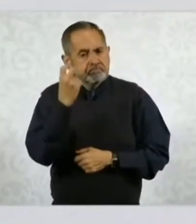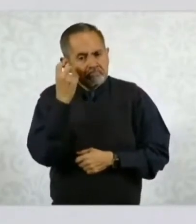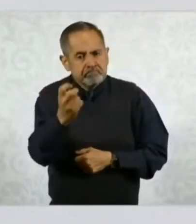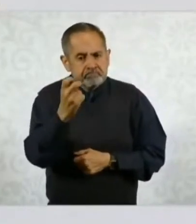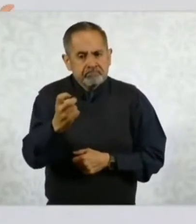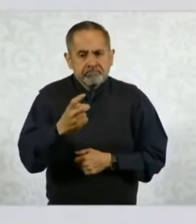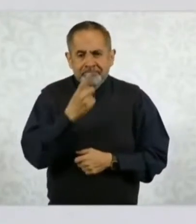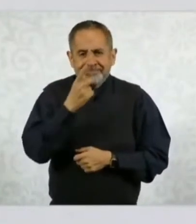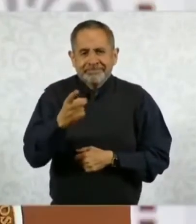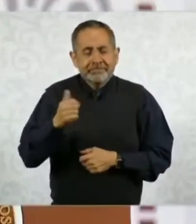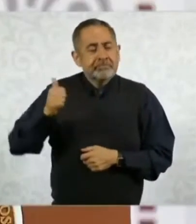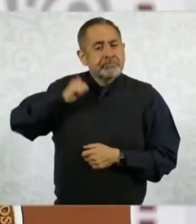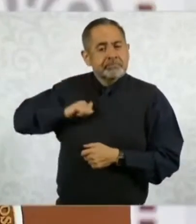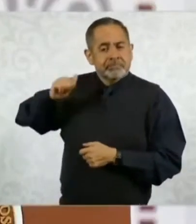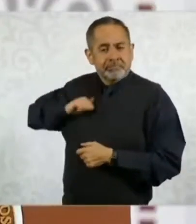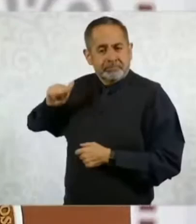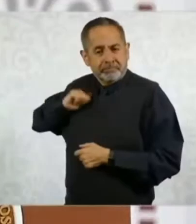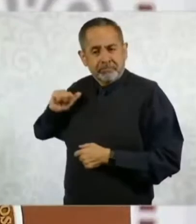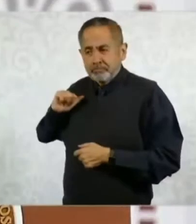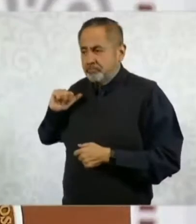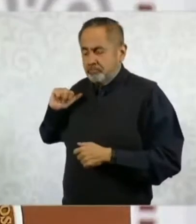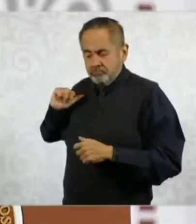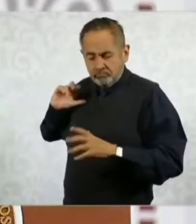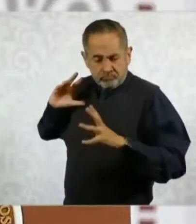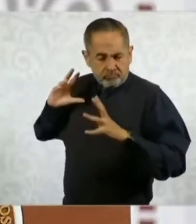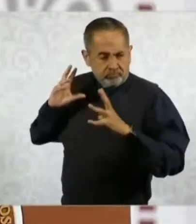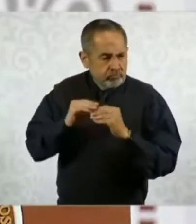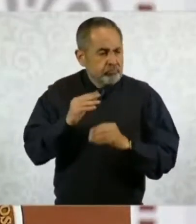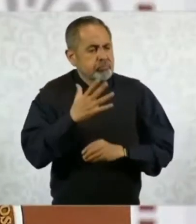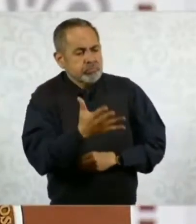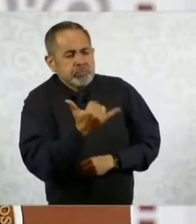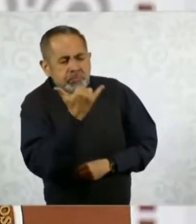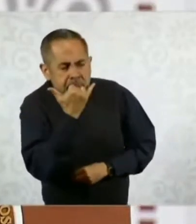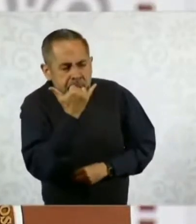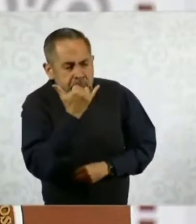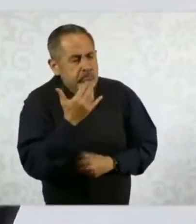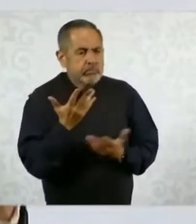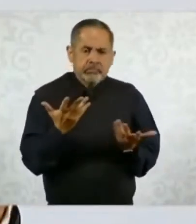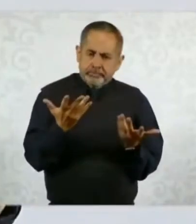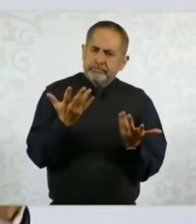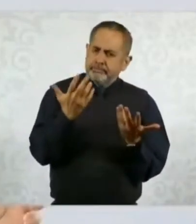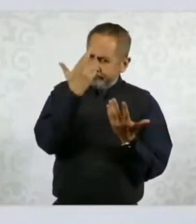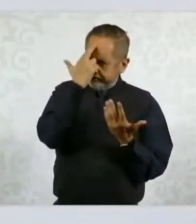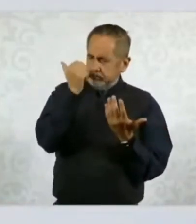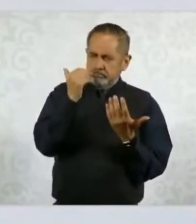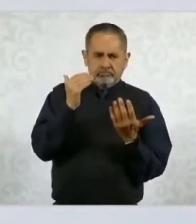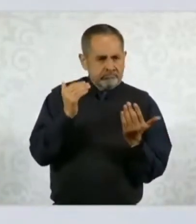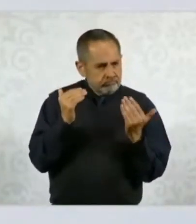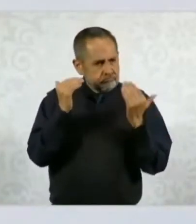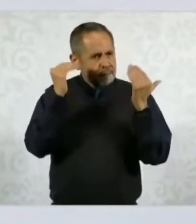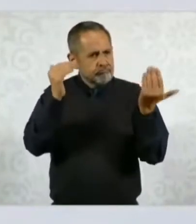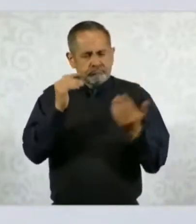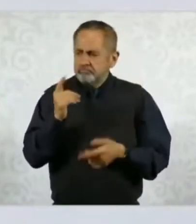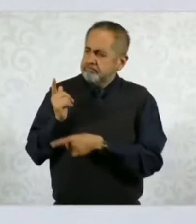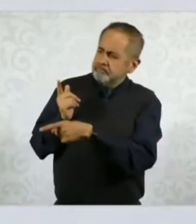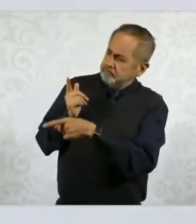frente a atrocidades del pasado engrandece a los pueblos, engrandece a los gobiernos,